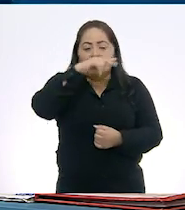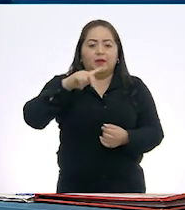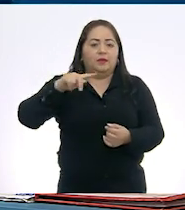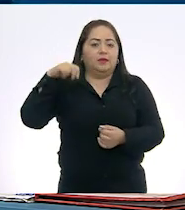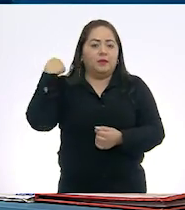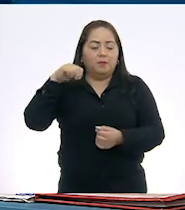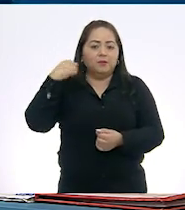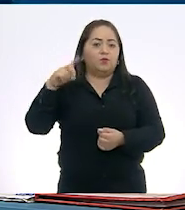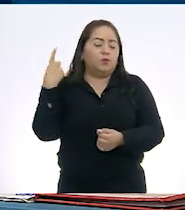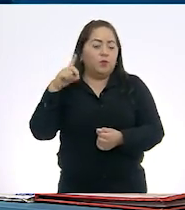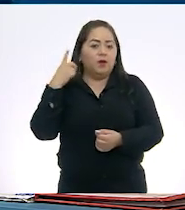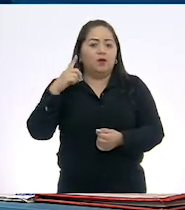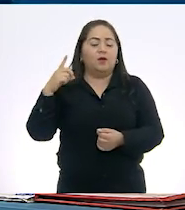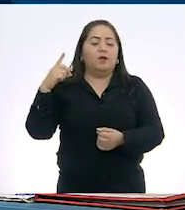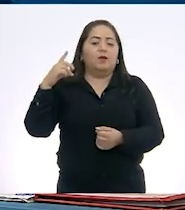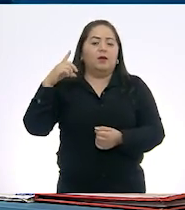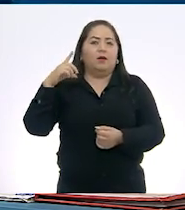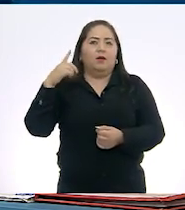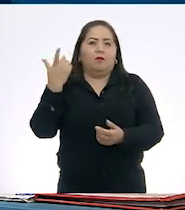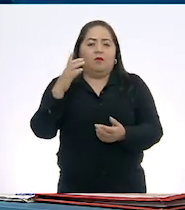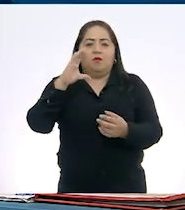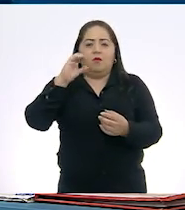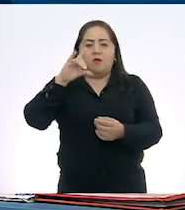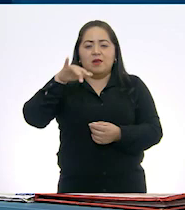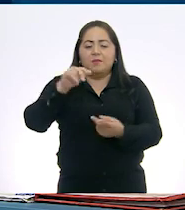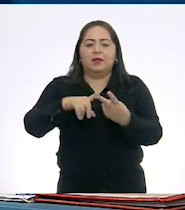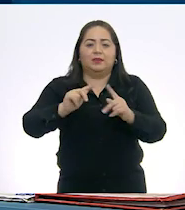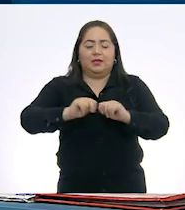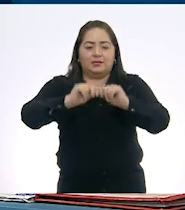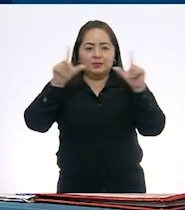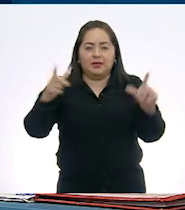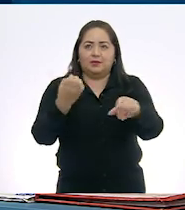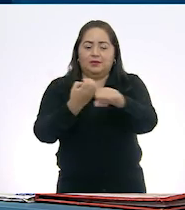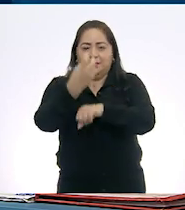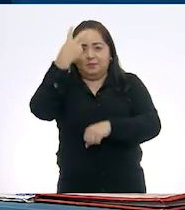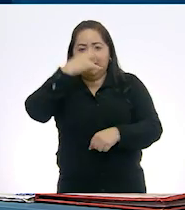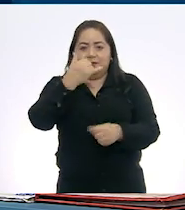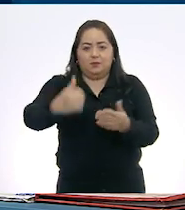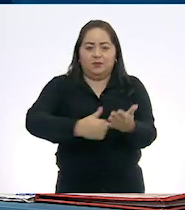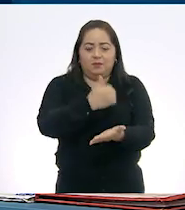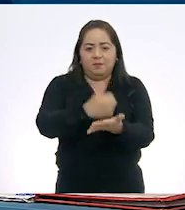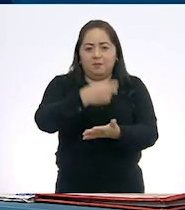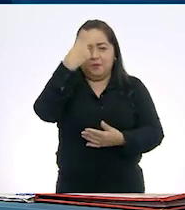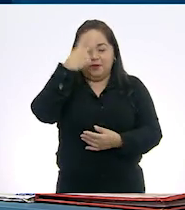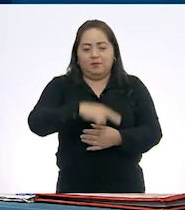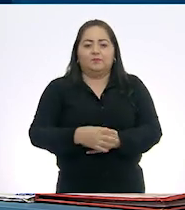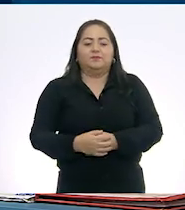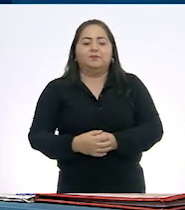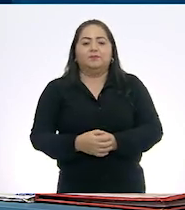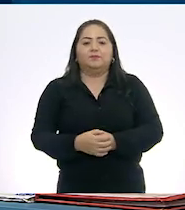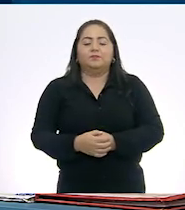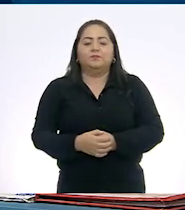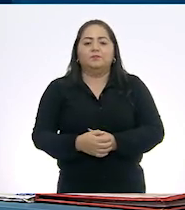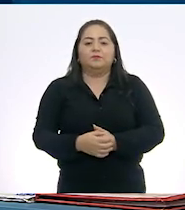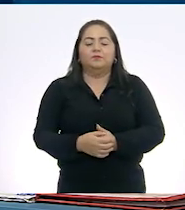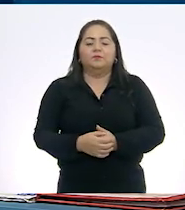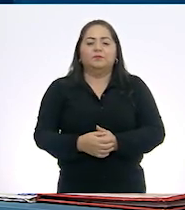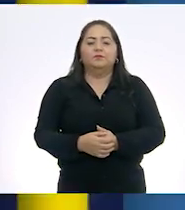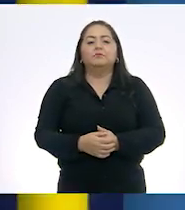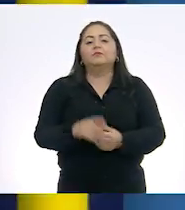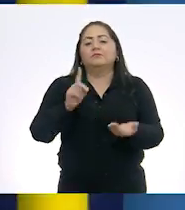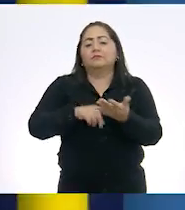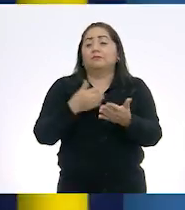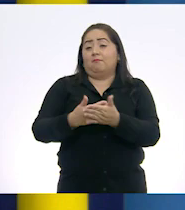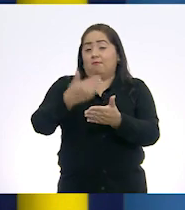Tabasco, Durango, Colima. Tlaxcala, Estado de México y Ciudad de México, en algunas partes. Bien, en los grados